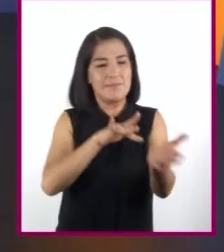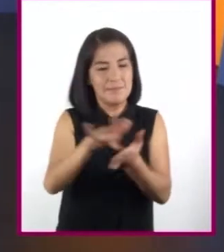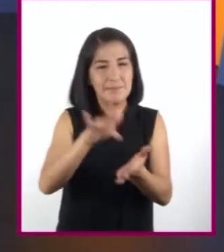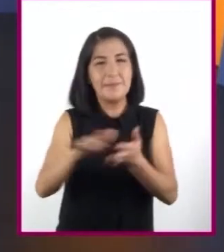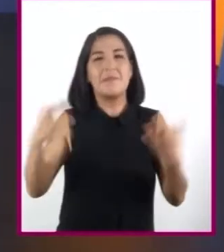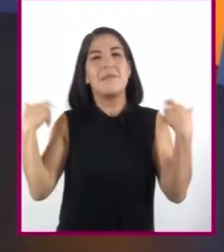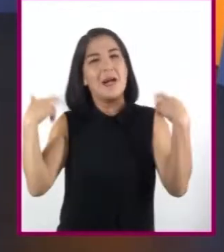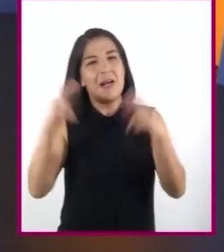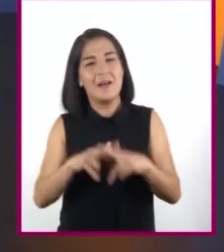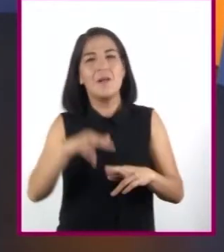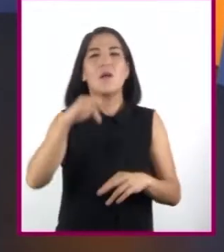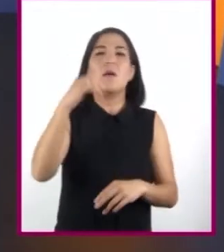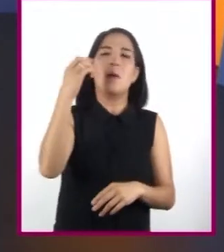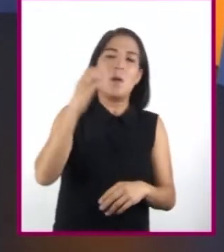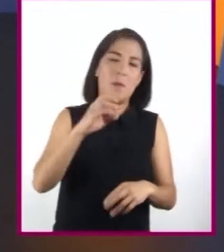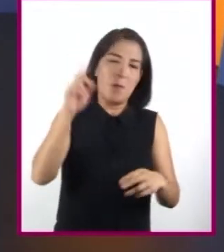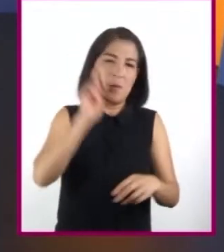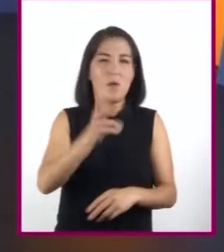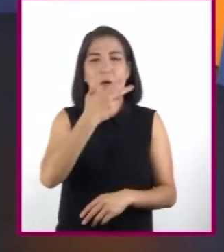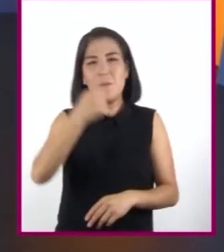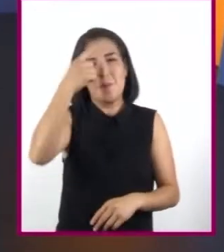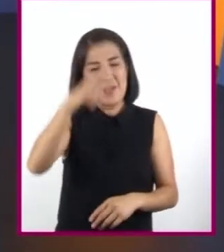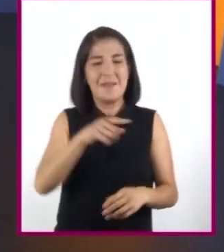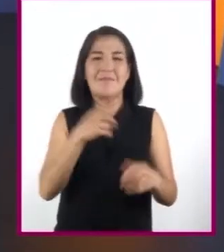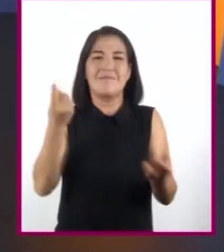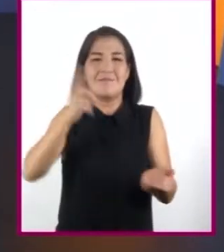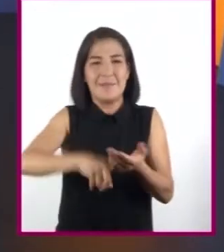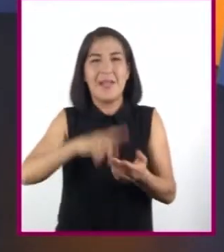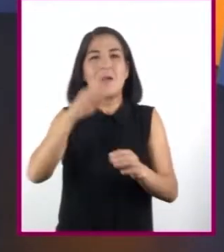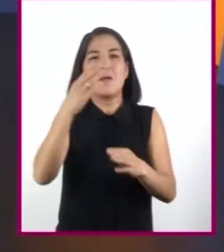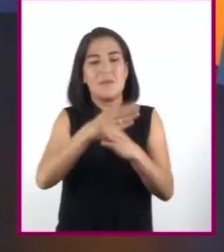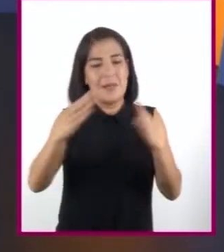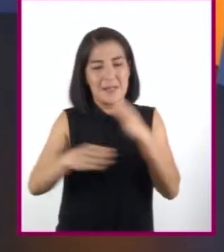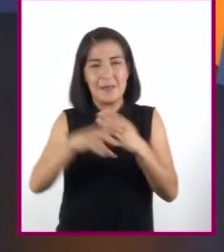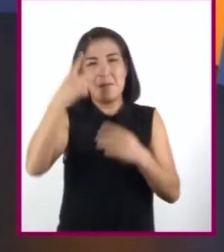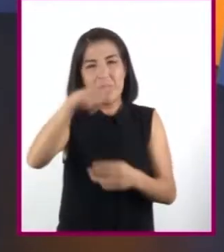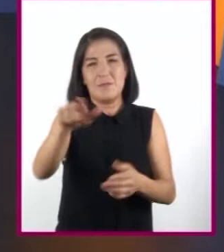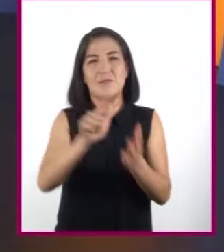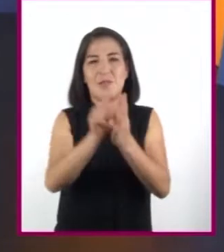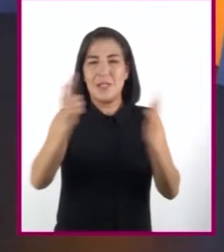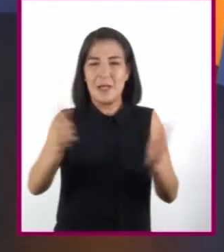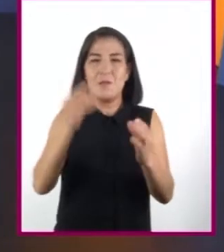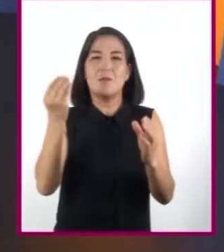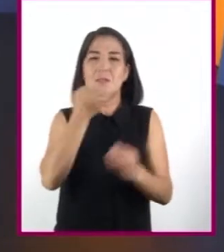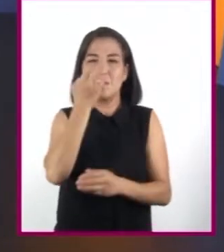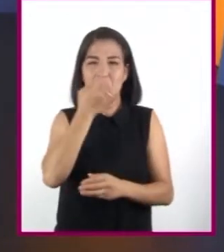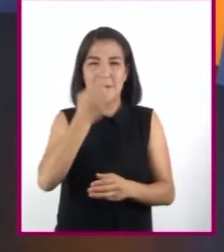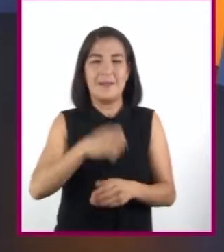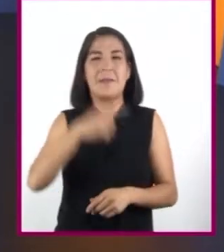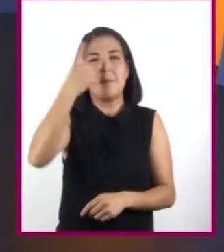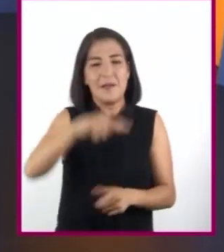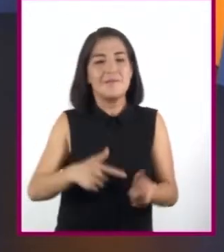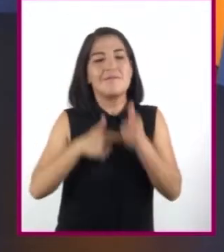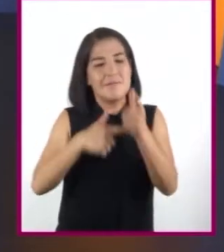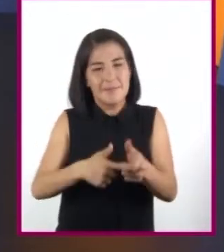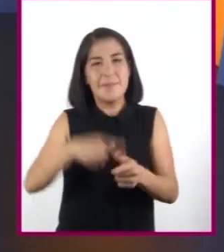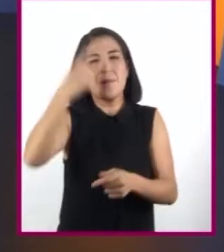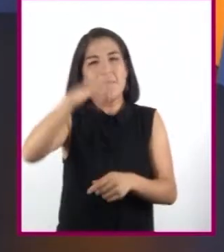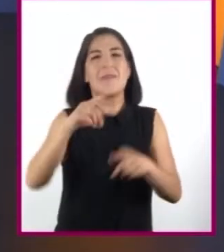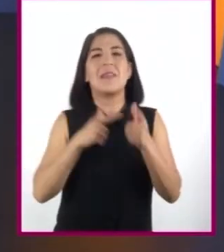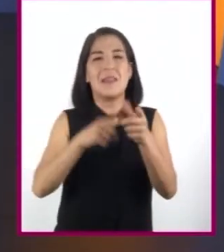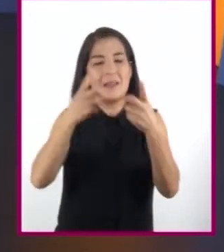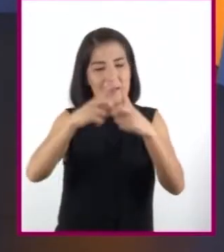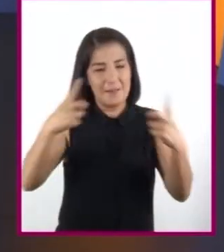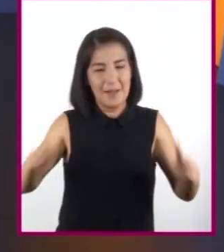maestras o maestros al abordar los temas que podrán revisar en sus libros de texto gratuito, para dar continuidad al trabajo que se desarrolle